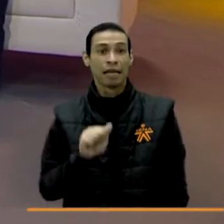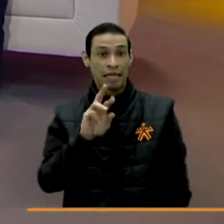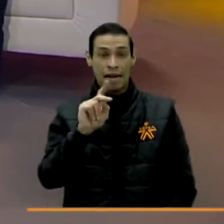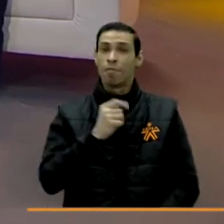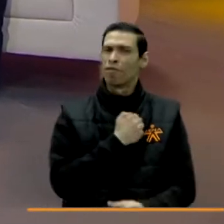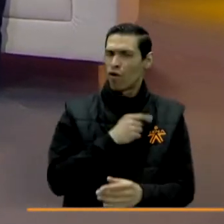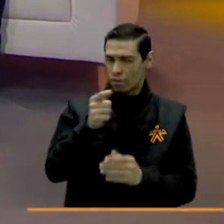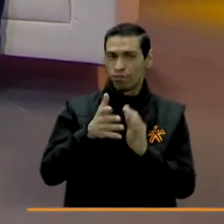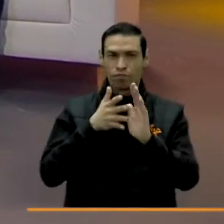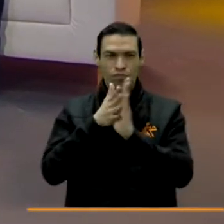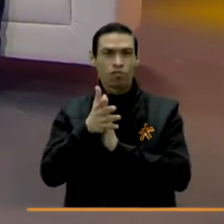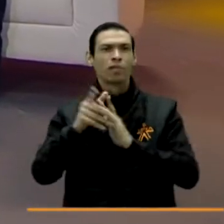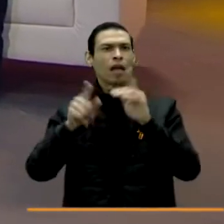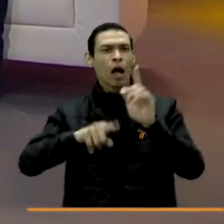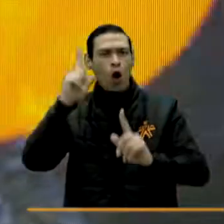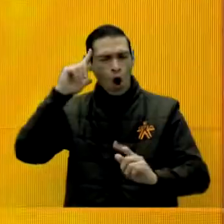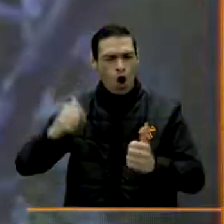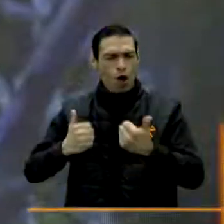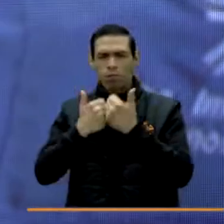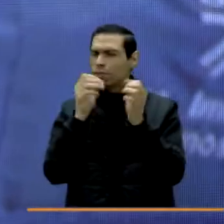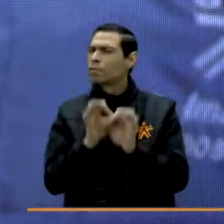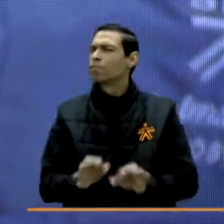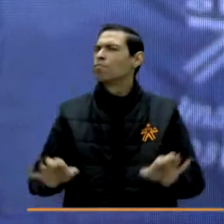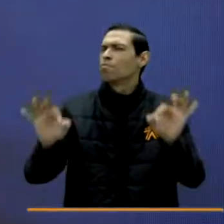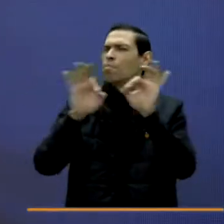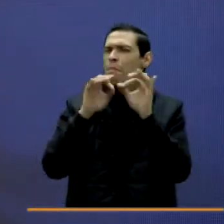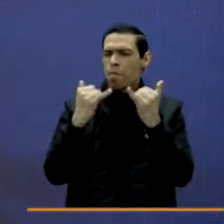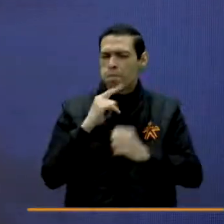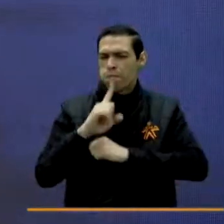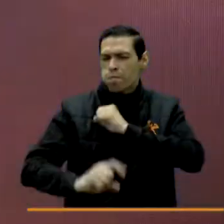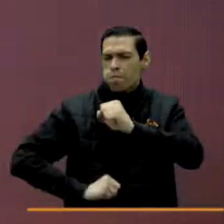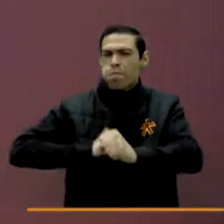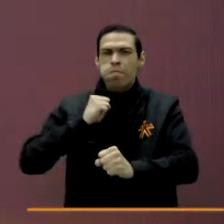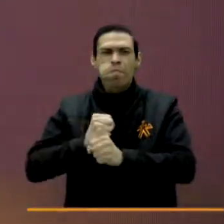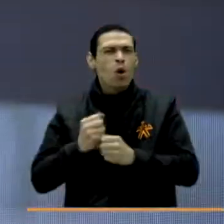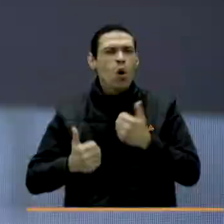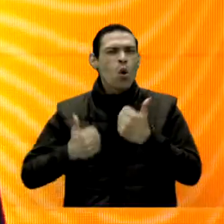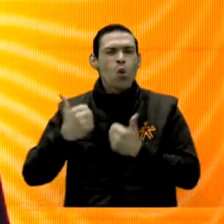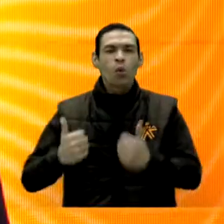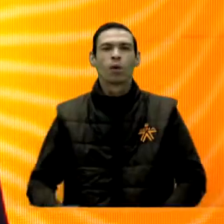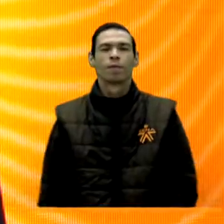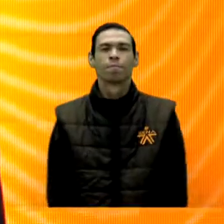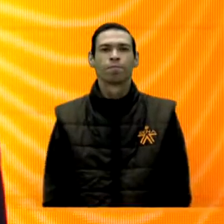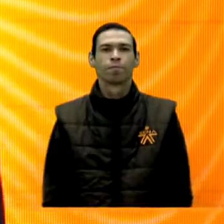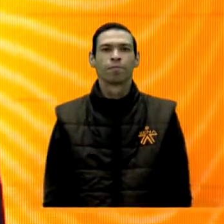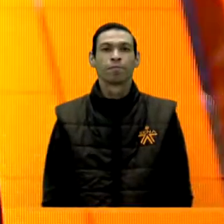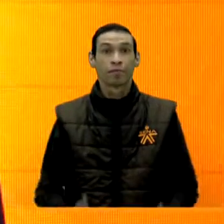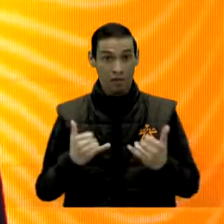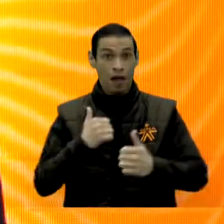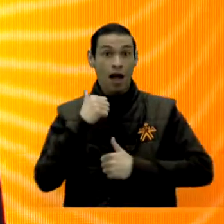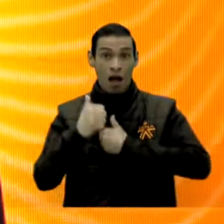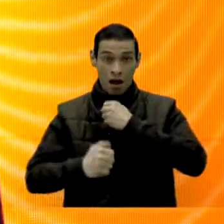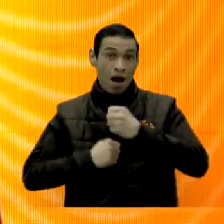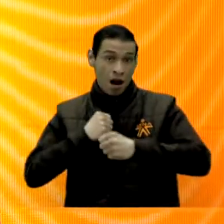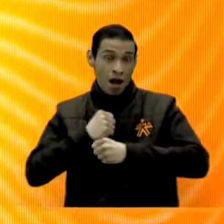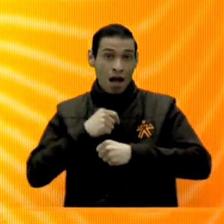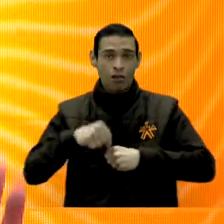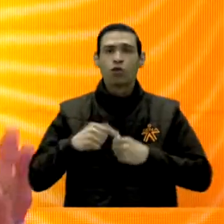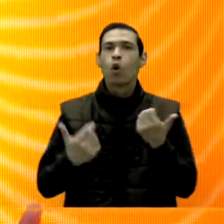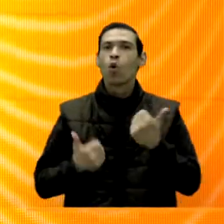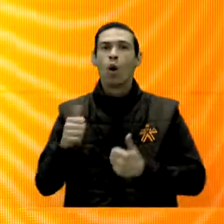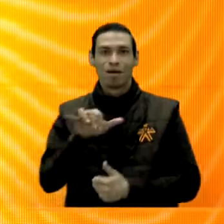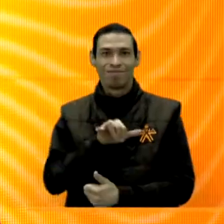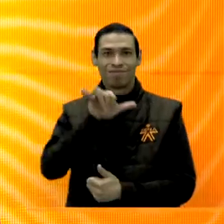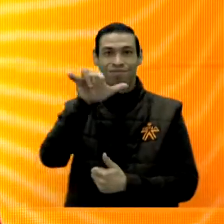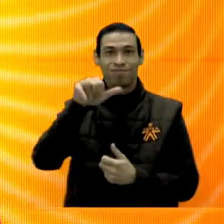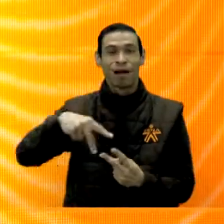cuéntanos cuáles son algunos de los convenios más importantes que se están trabajando este año. Bueno, este año hemos trabajado con Avianca,